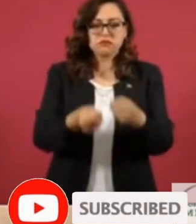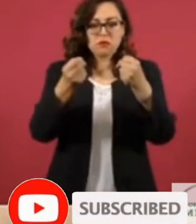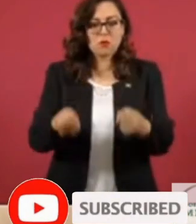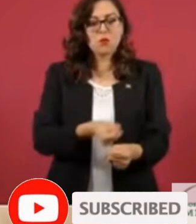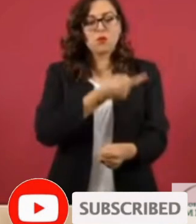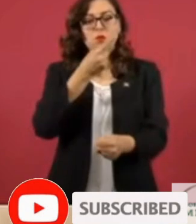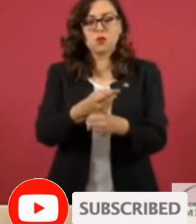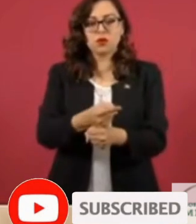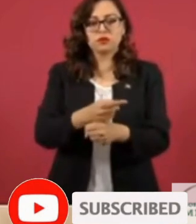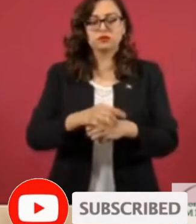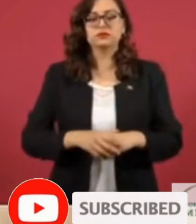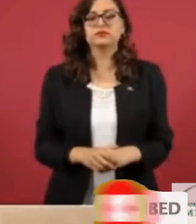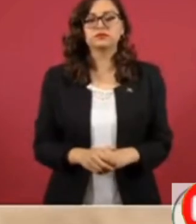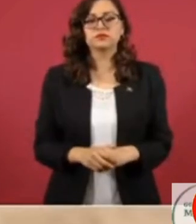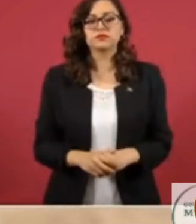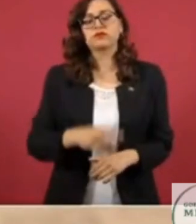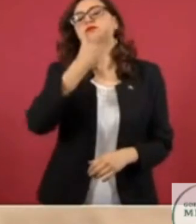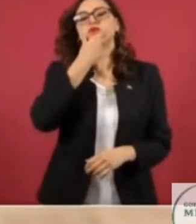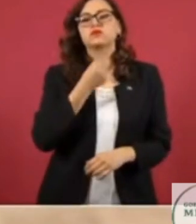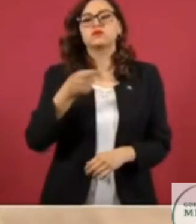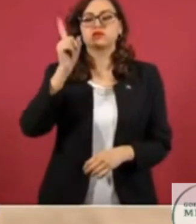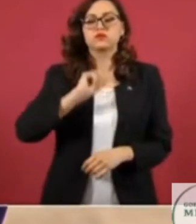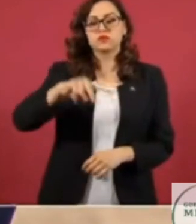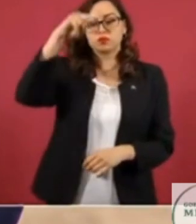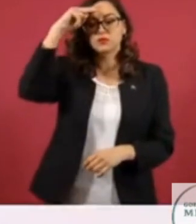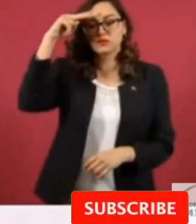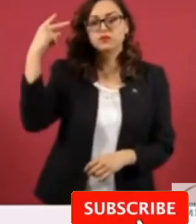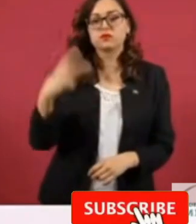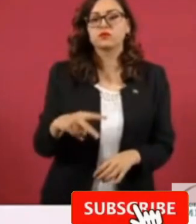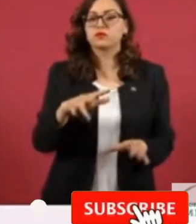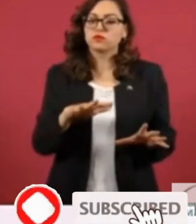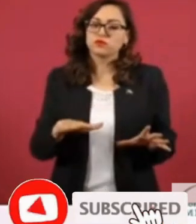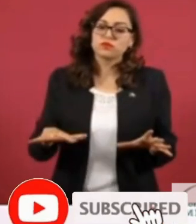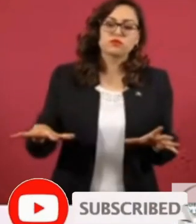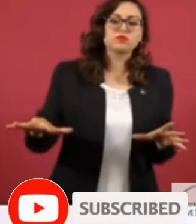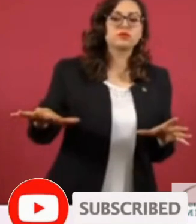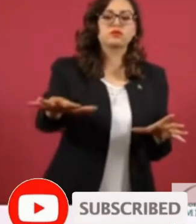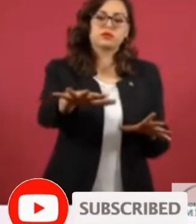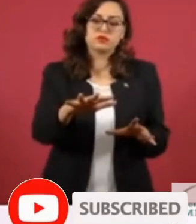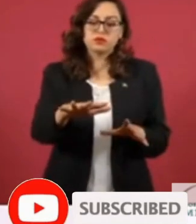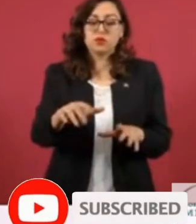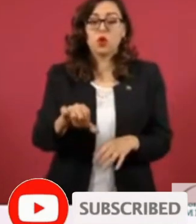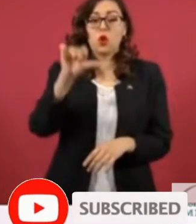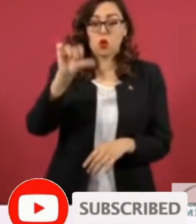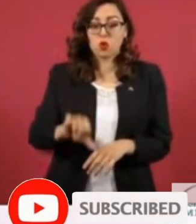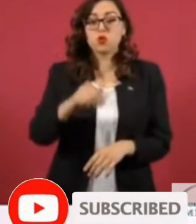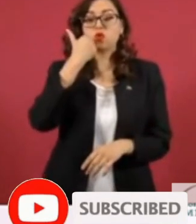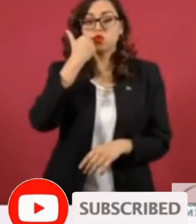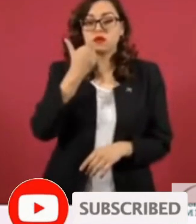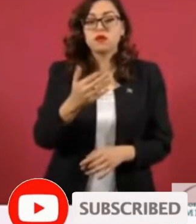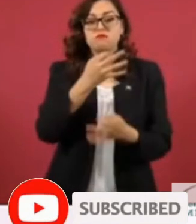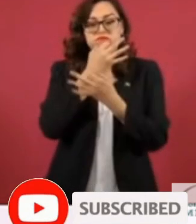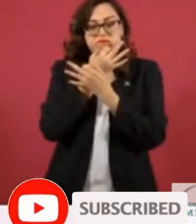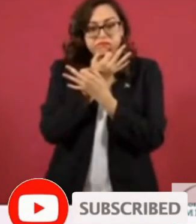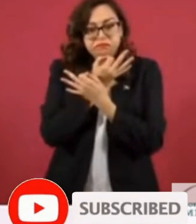Amigas, amigos, mexicanas, mexicanos, expreso a todas y